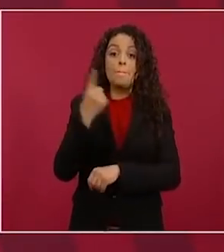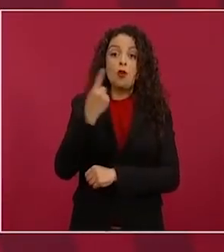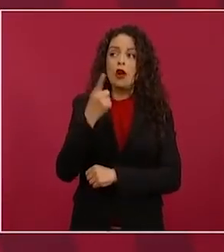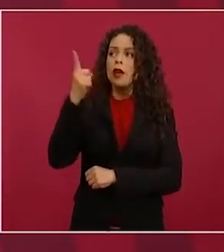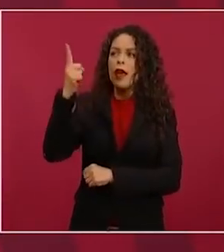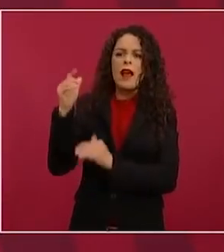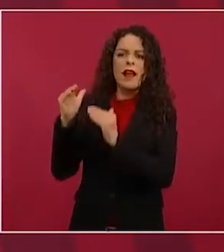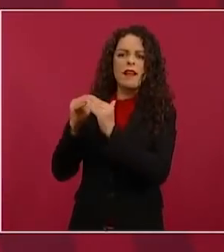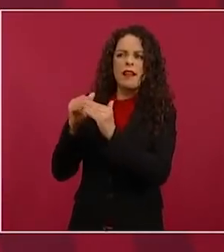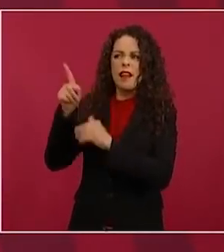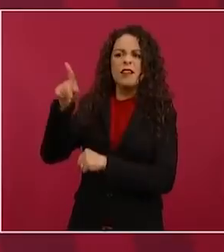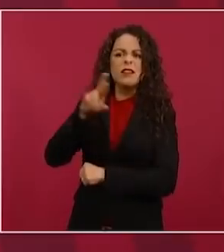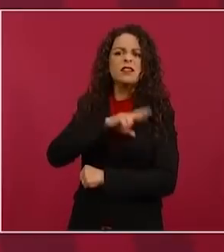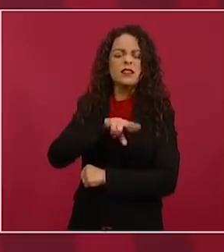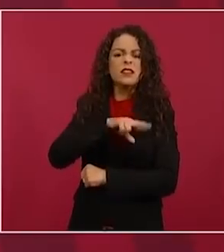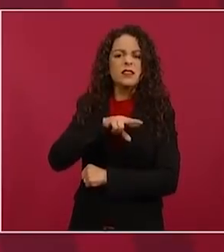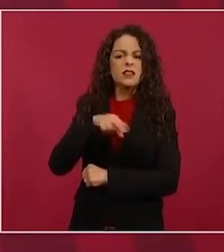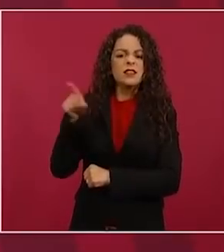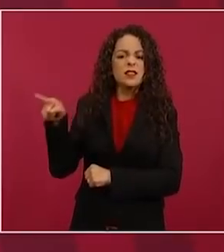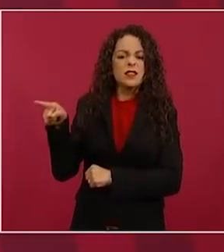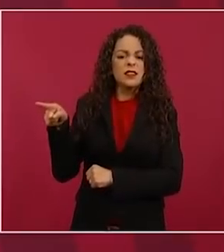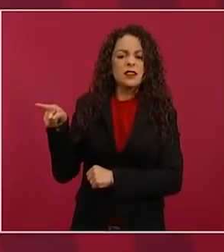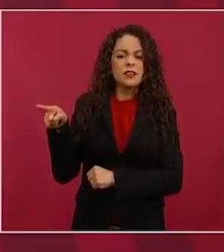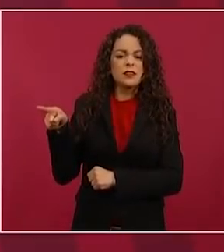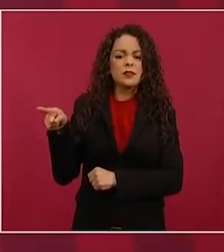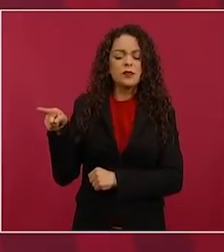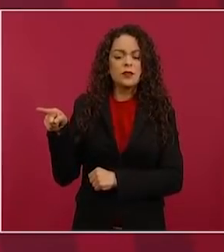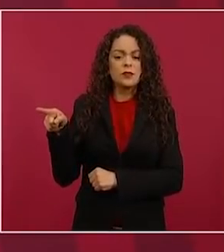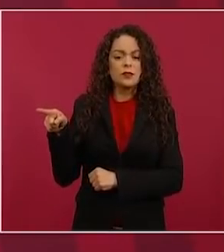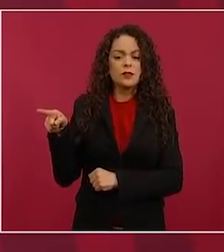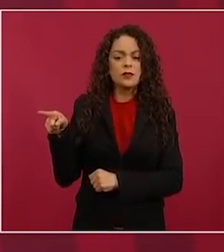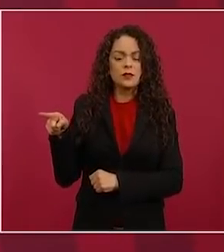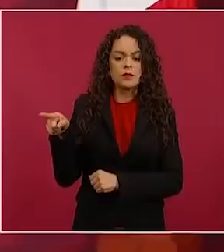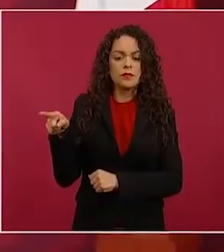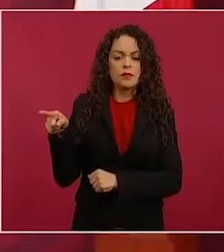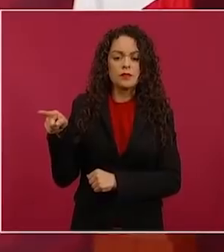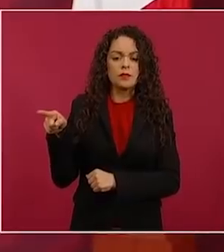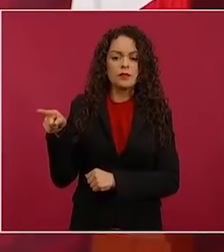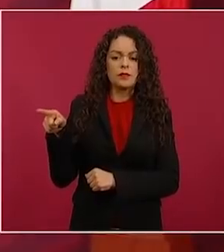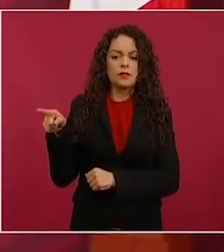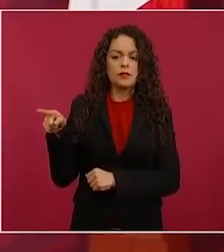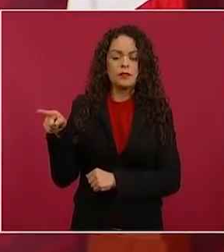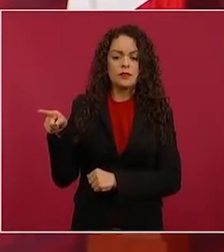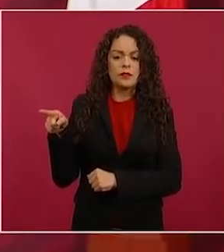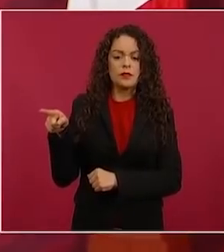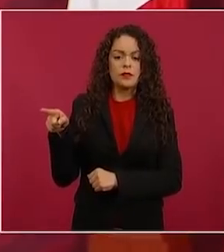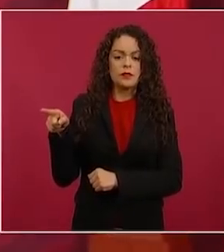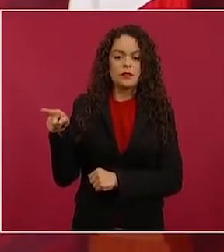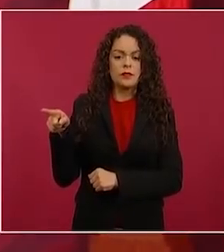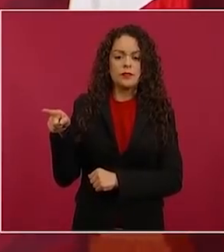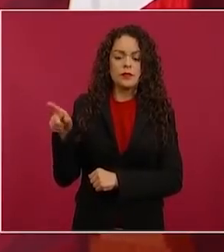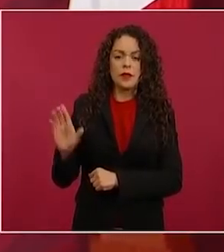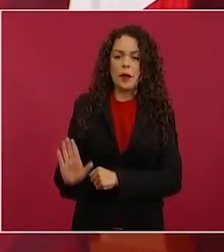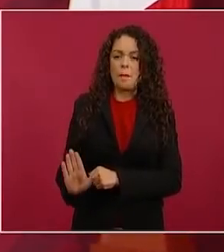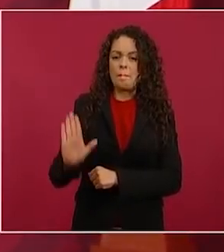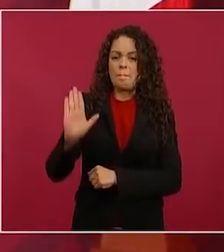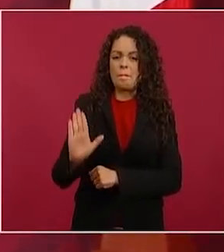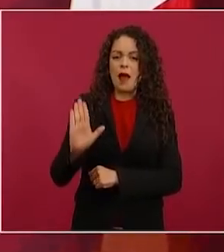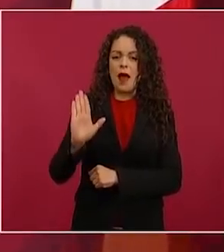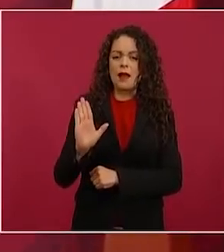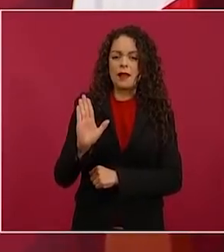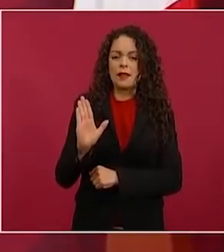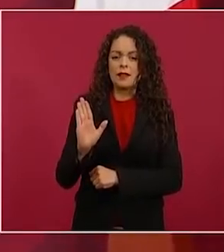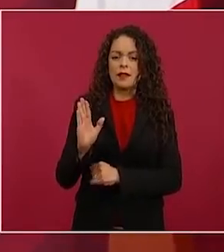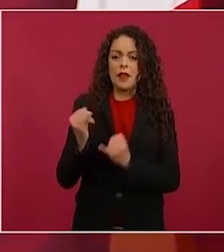como las que usan los